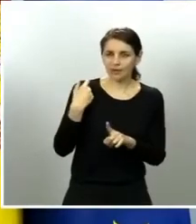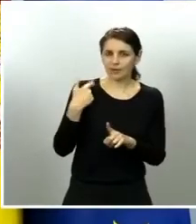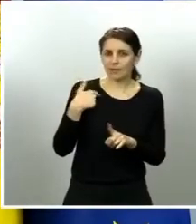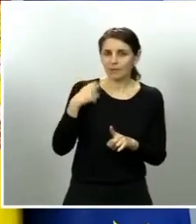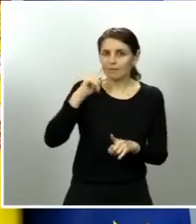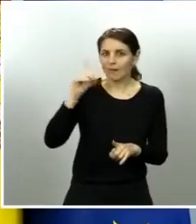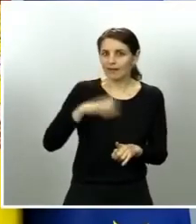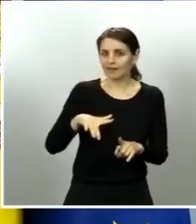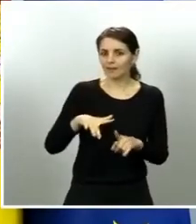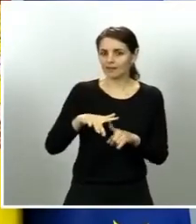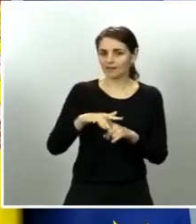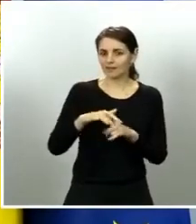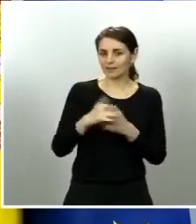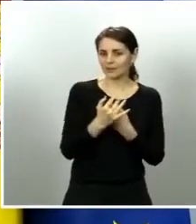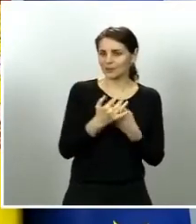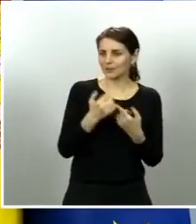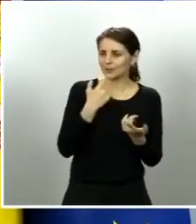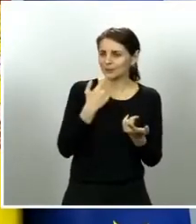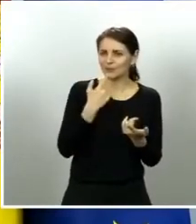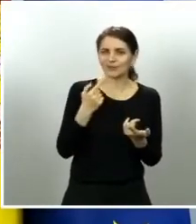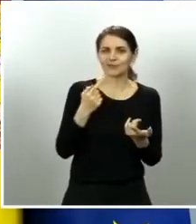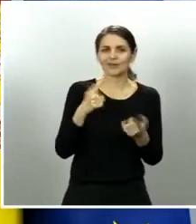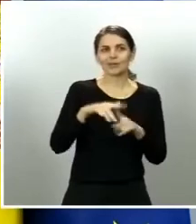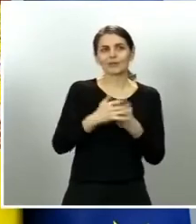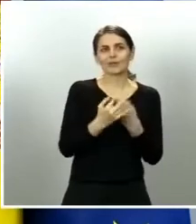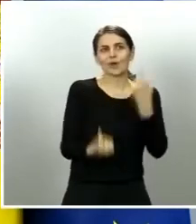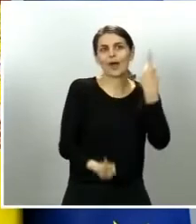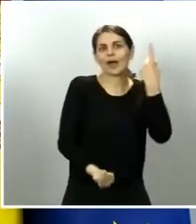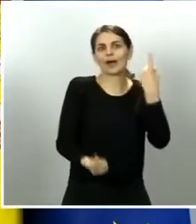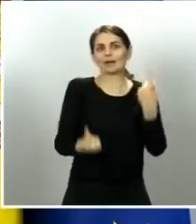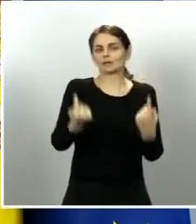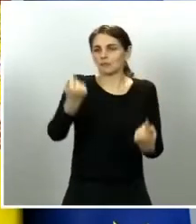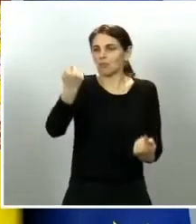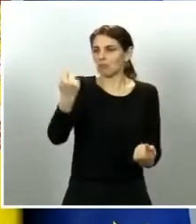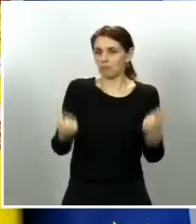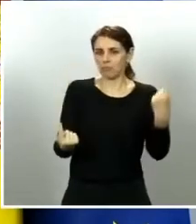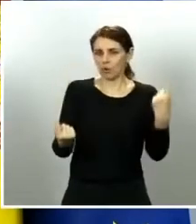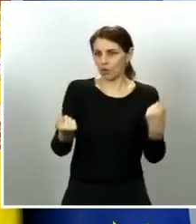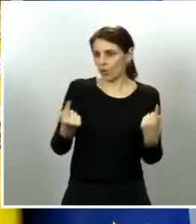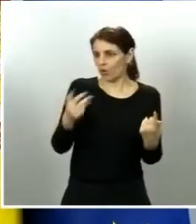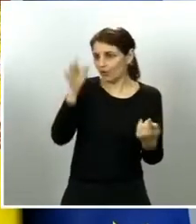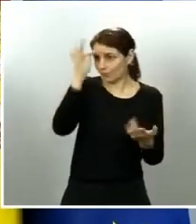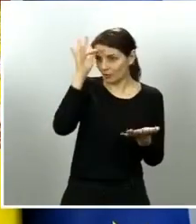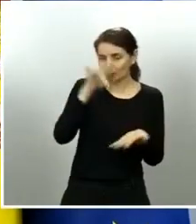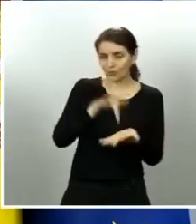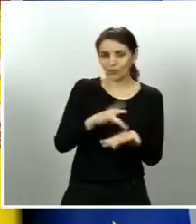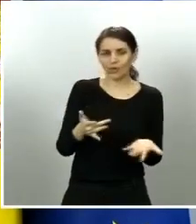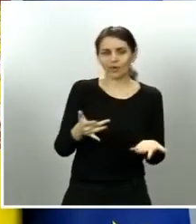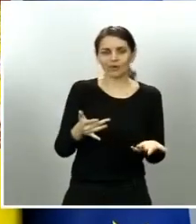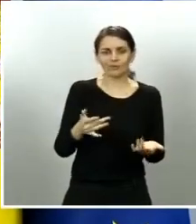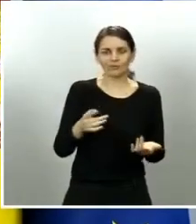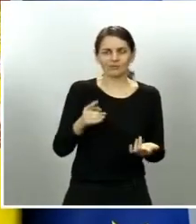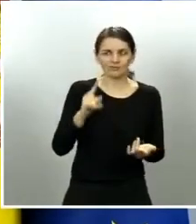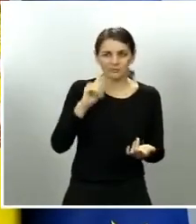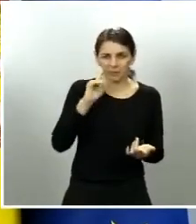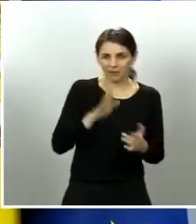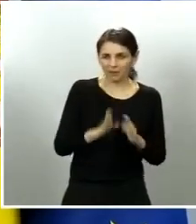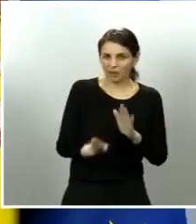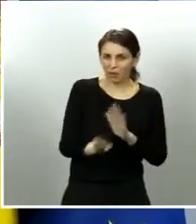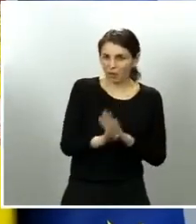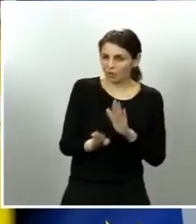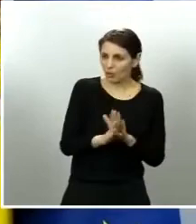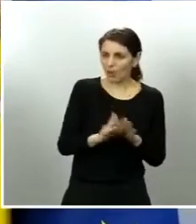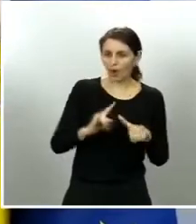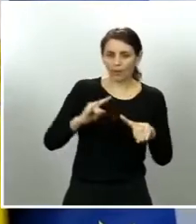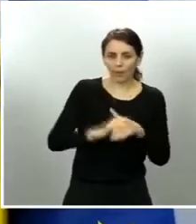has empezado diciendo que eran circunstancias aisladas como todos pudimos comprobar se hubieran mantenido o hubieran sido generalizadas y